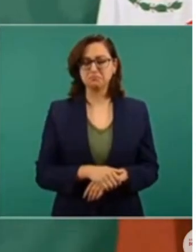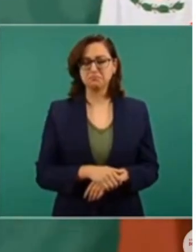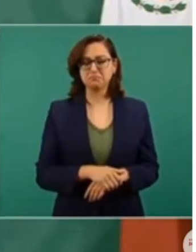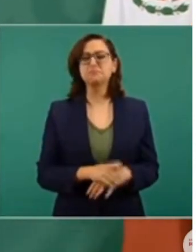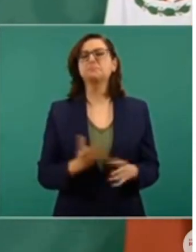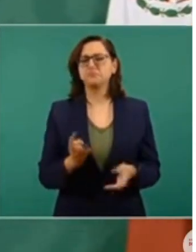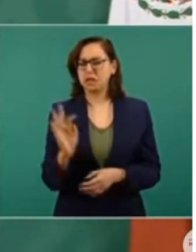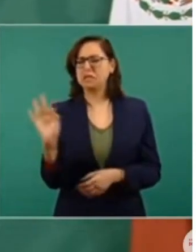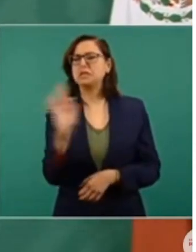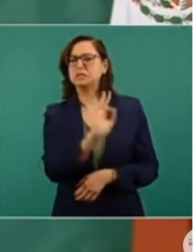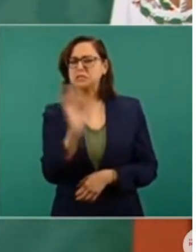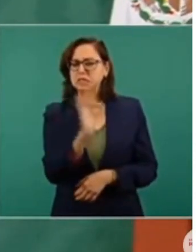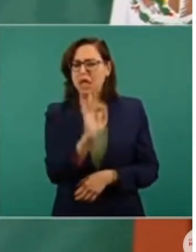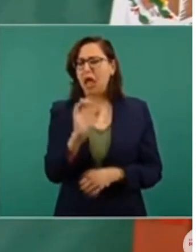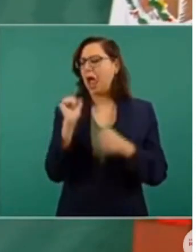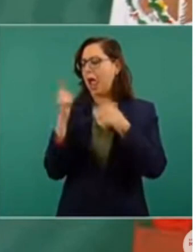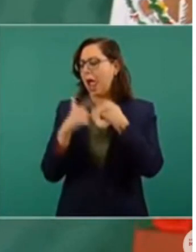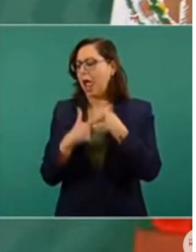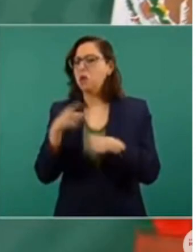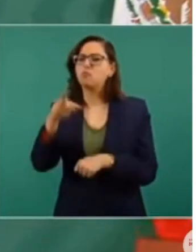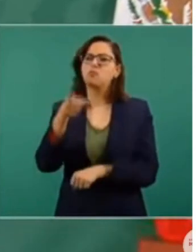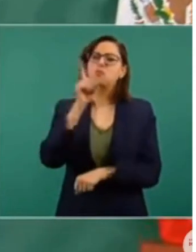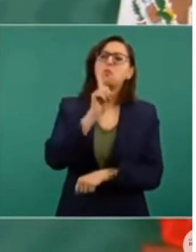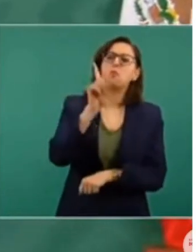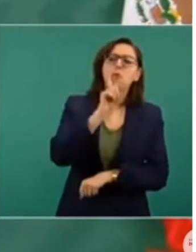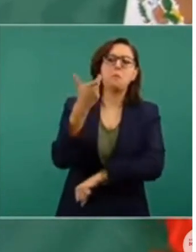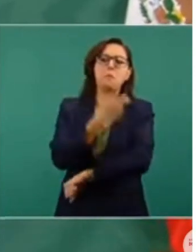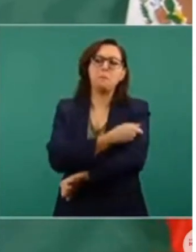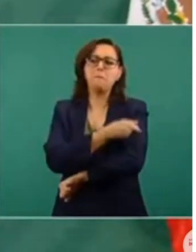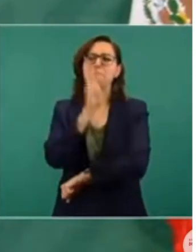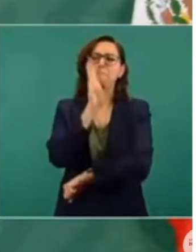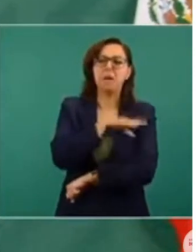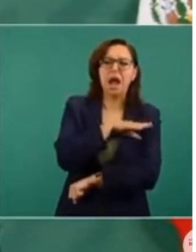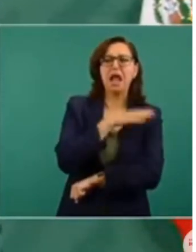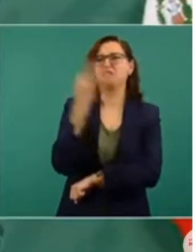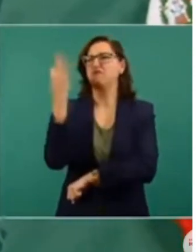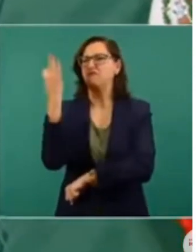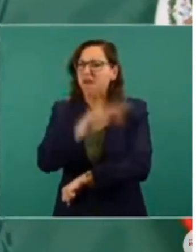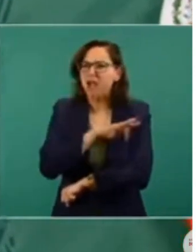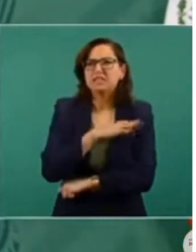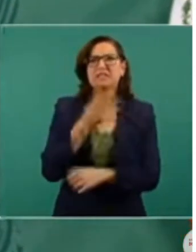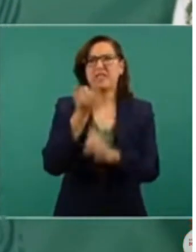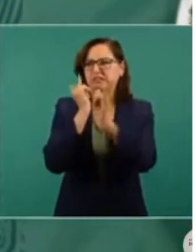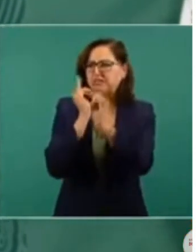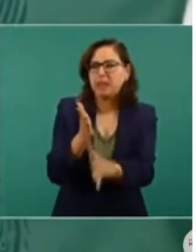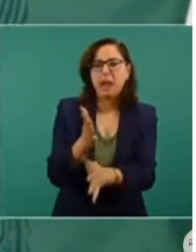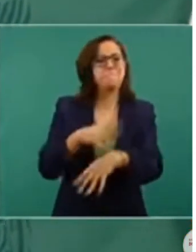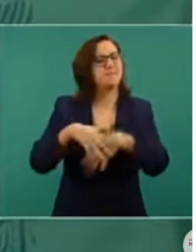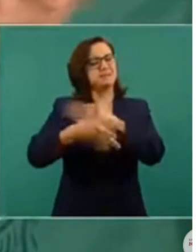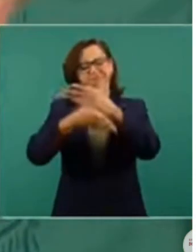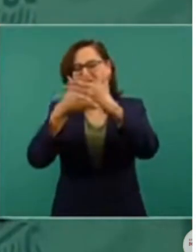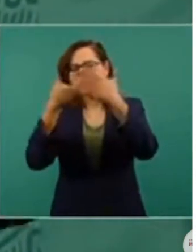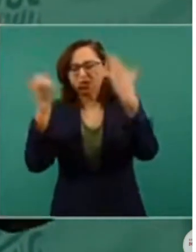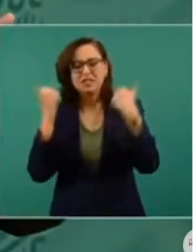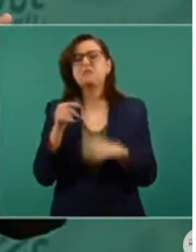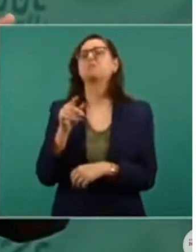de que se equivocó la señora, lo hizo de mala fe, o quiso engañar, lo que haya